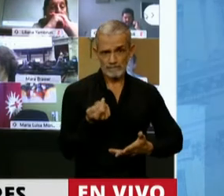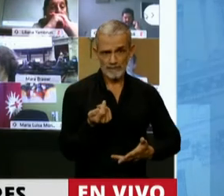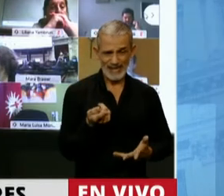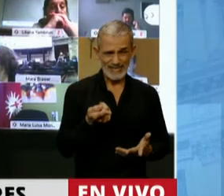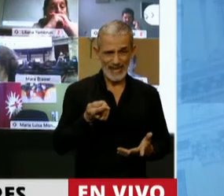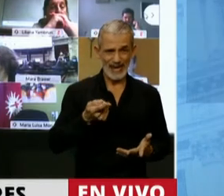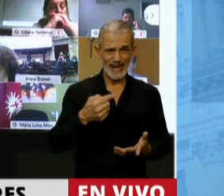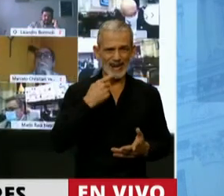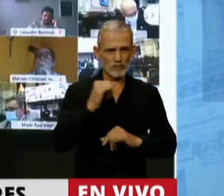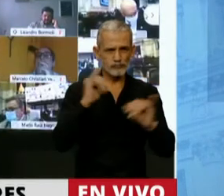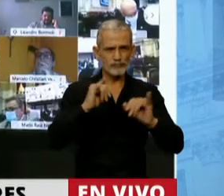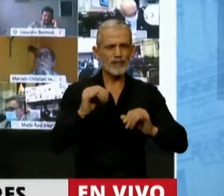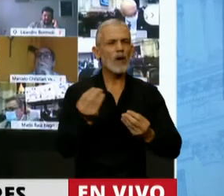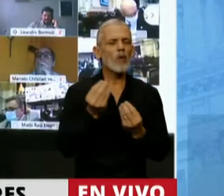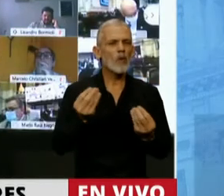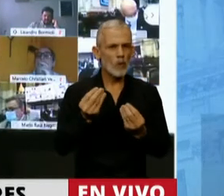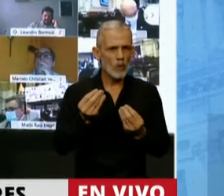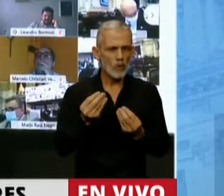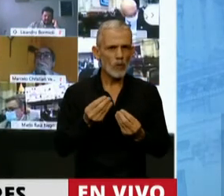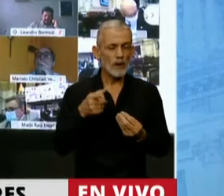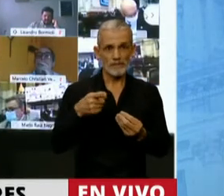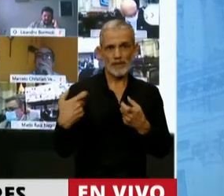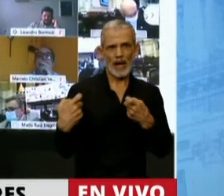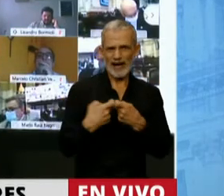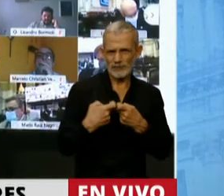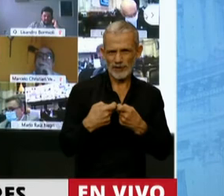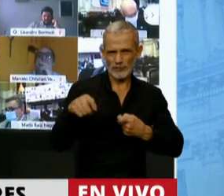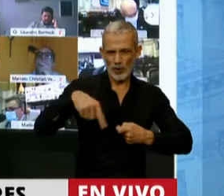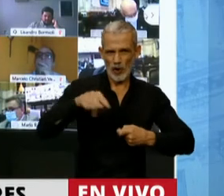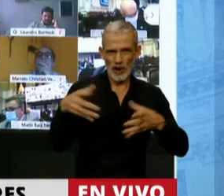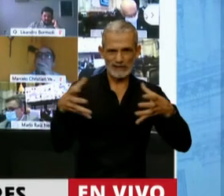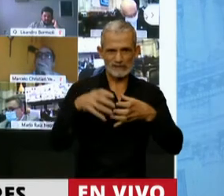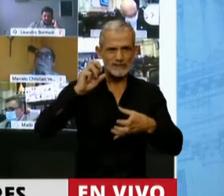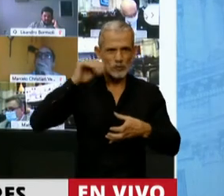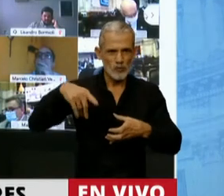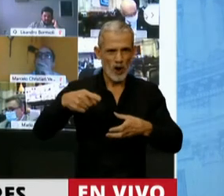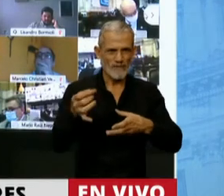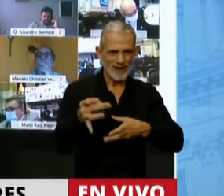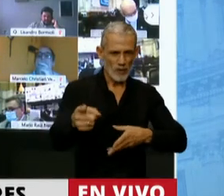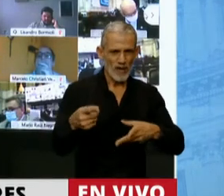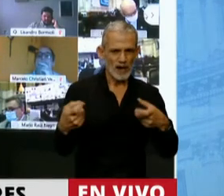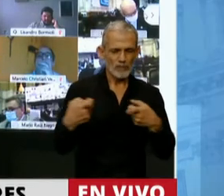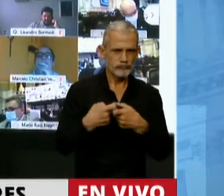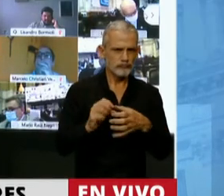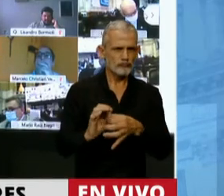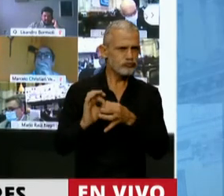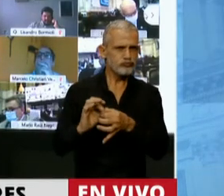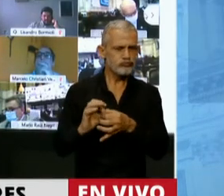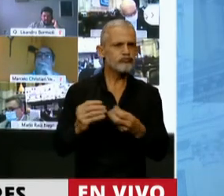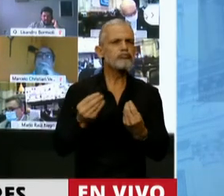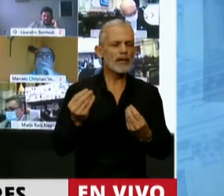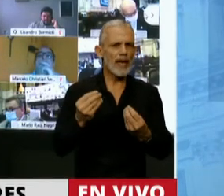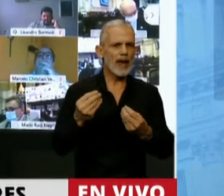se señalaba esta asociación, esta alianza, fuerte alianza entre